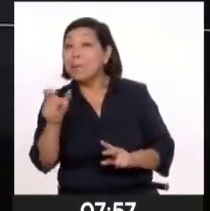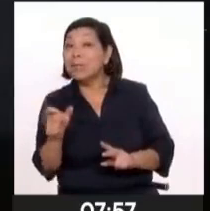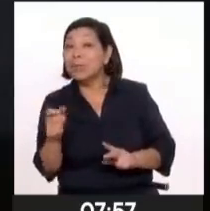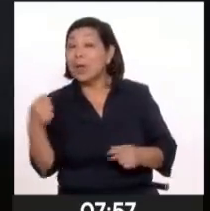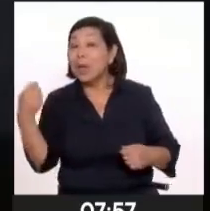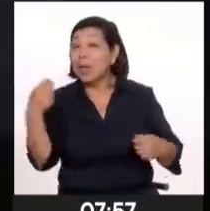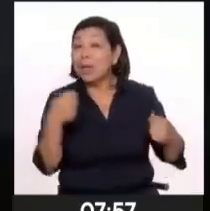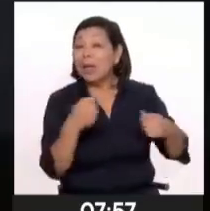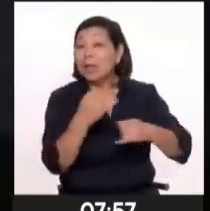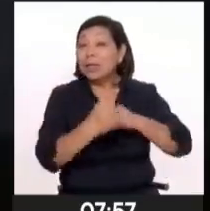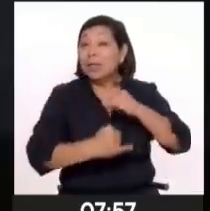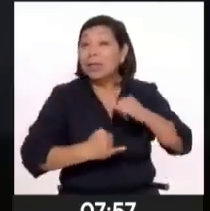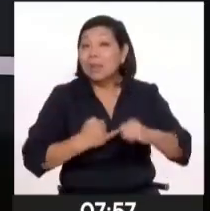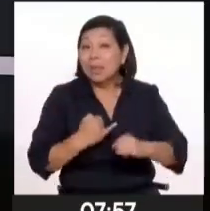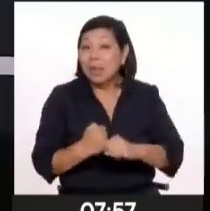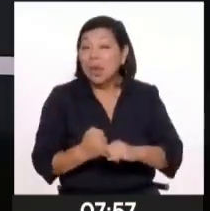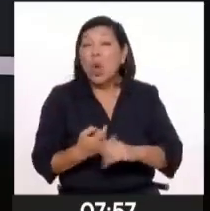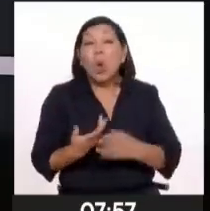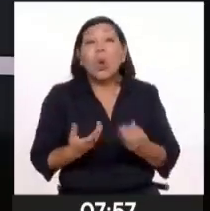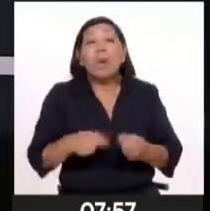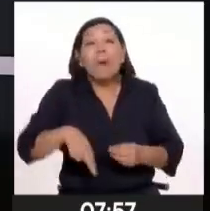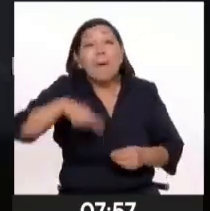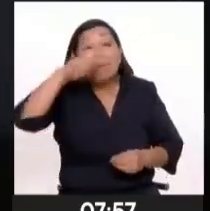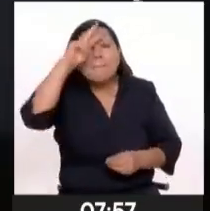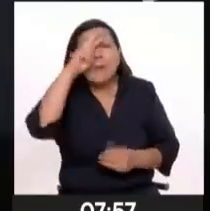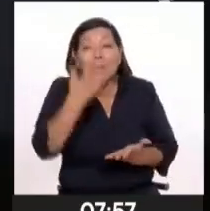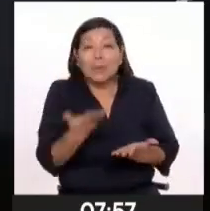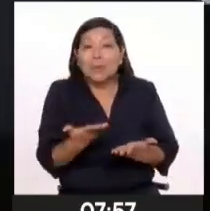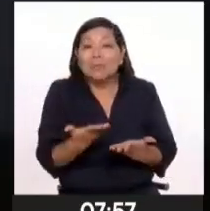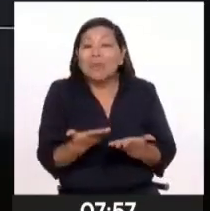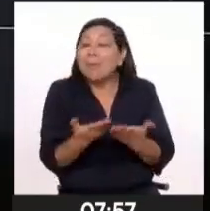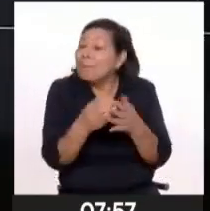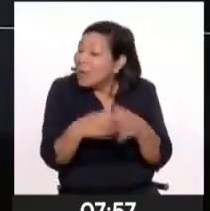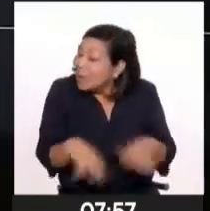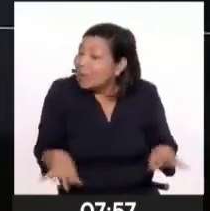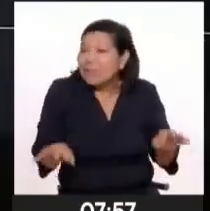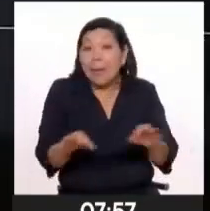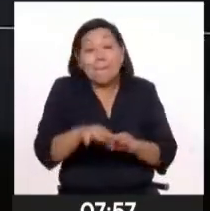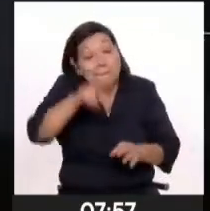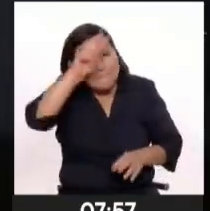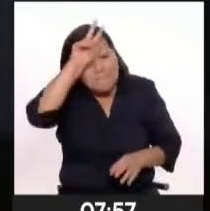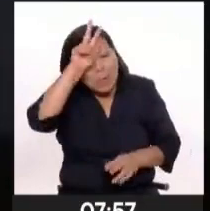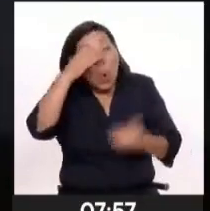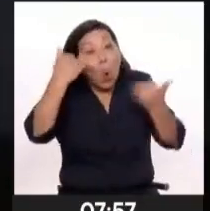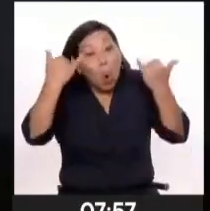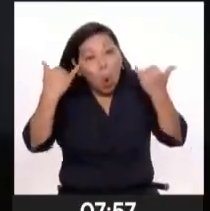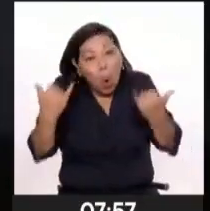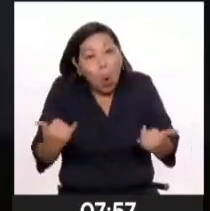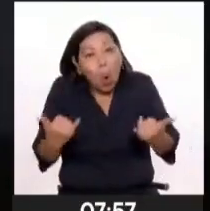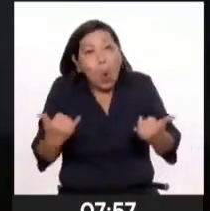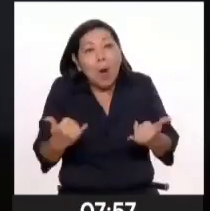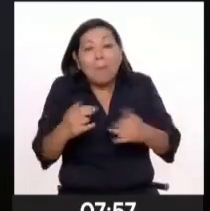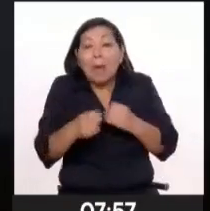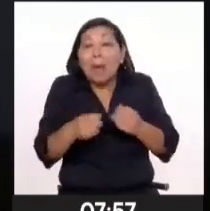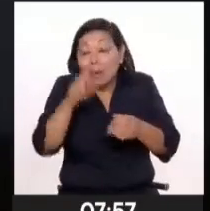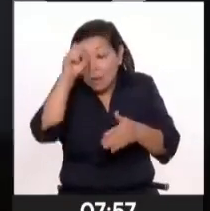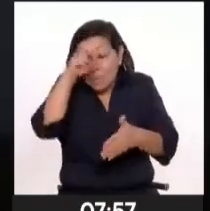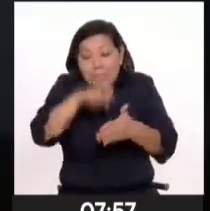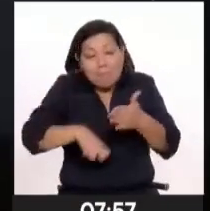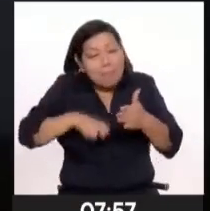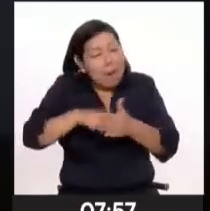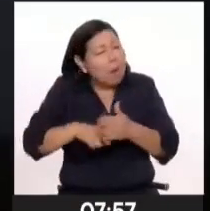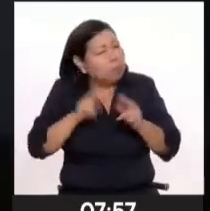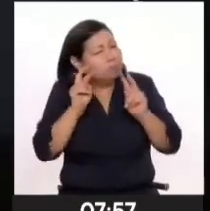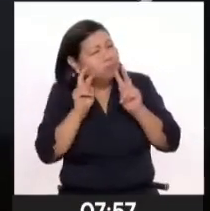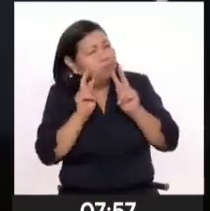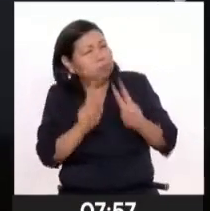¿El sol peruano sigue siendo recomendable para ahorrar? A la vez, hoy existen interesantes tasas de ganancia en soles,